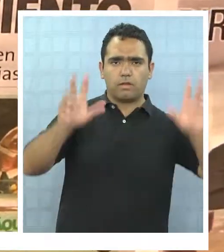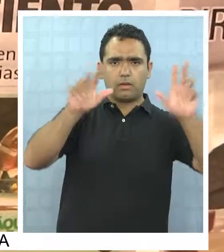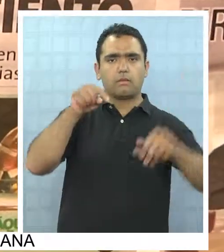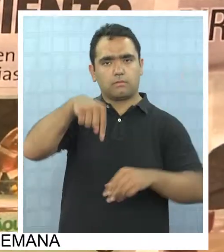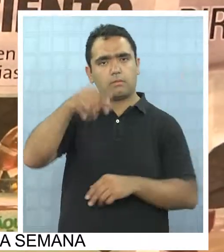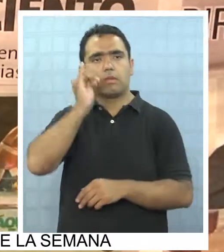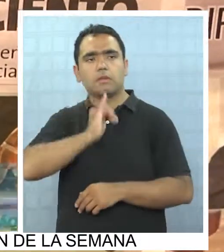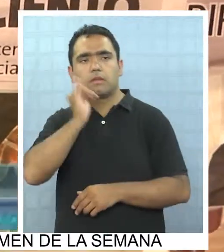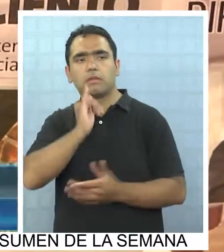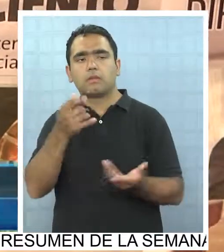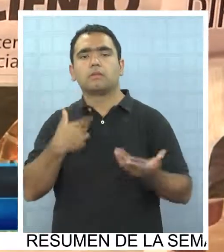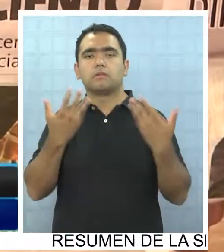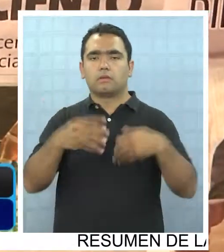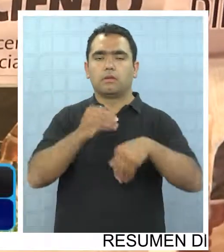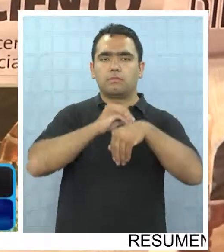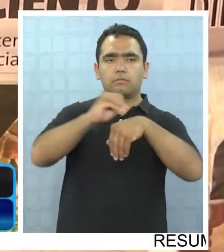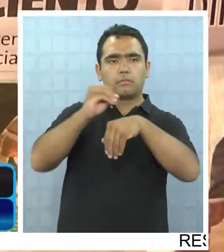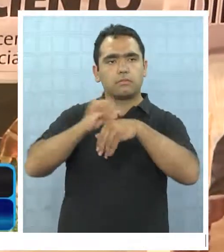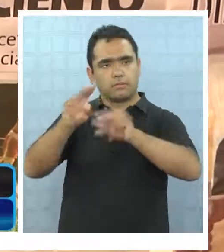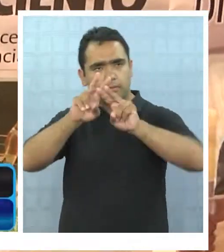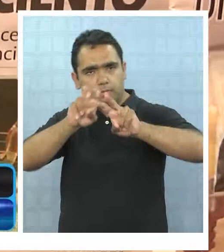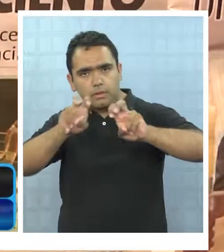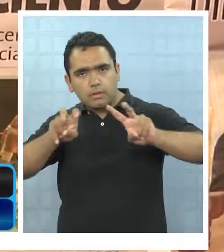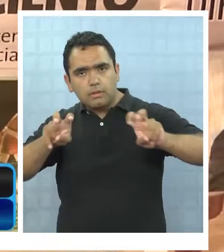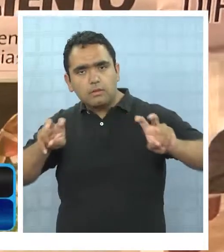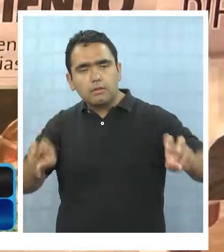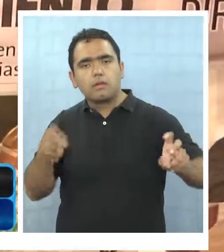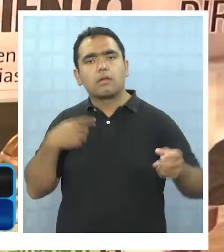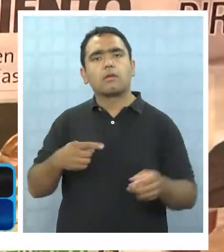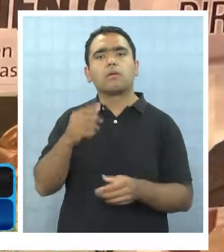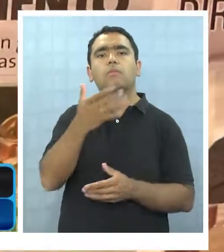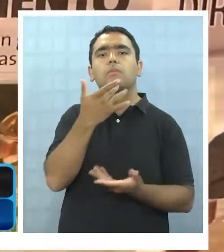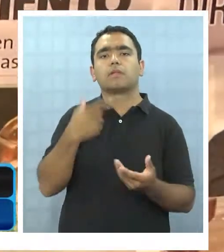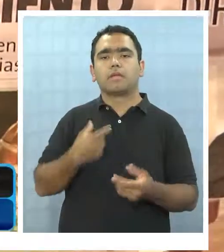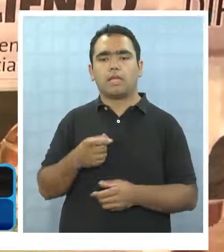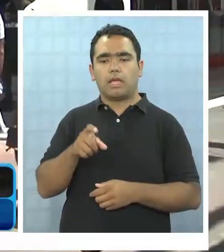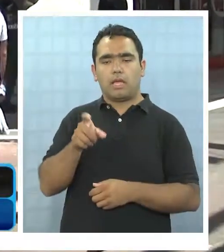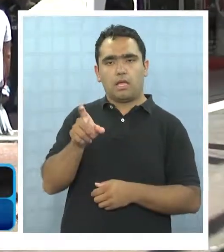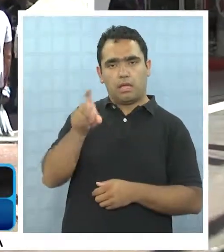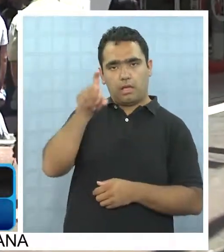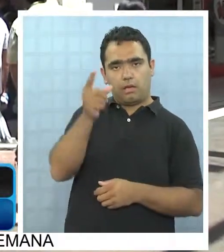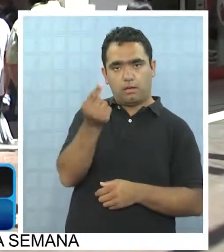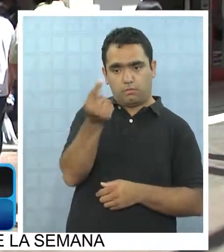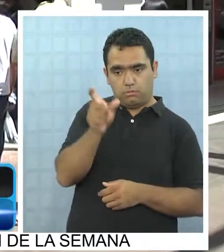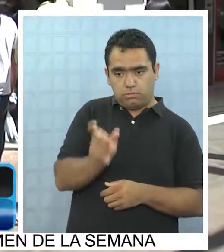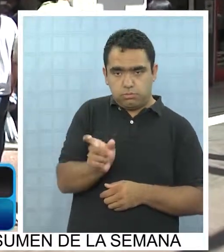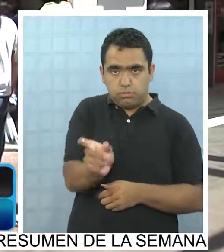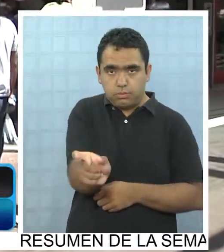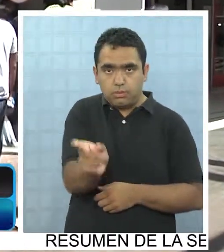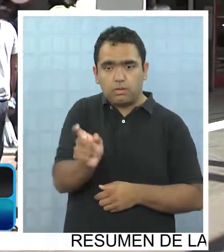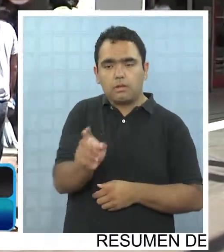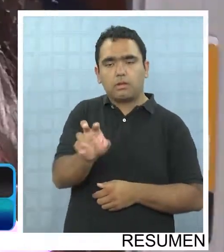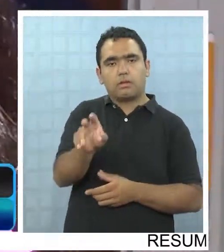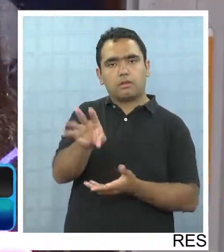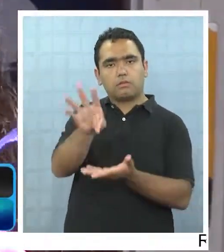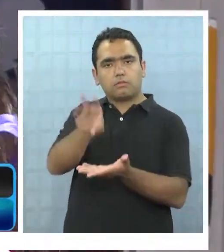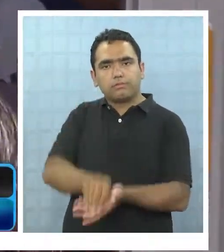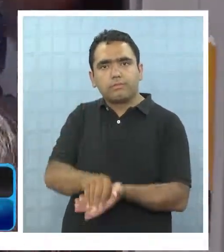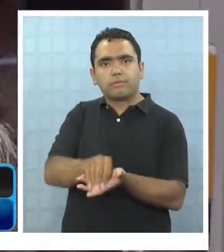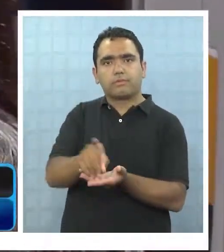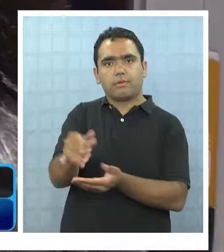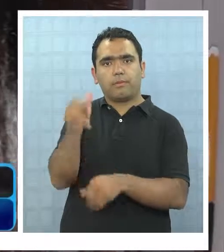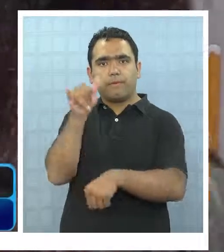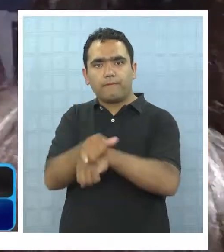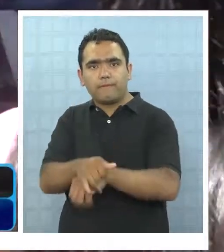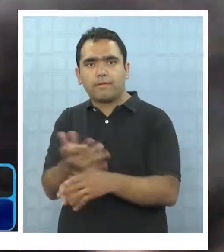La Fiscalía Regional de Iquique informó que ya están siendo investigadas las denuncias por clonación de tarjetas de crédito en la